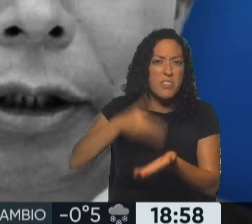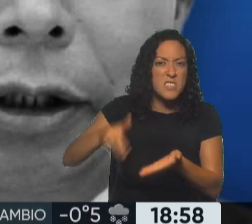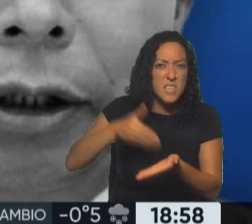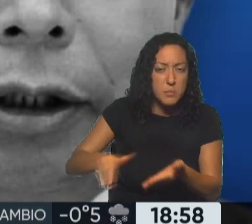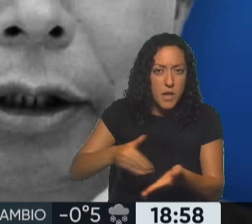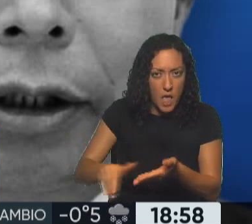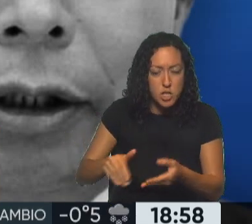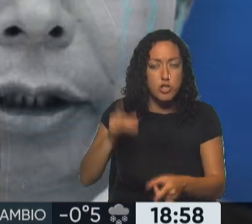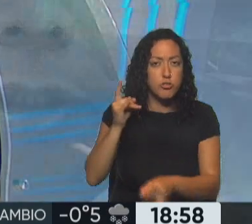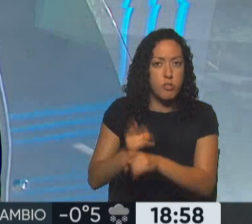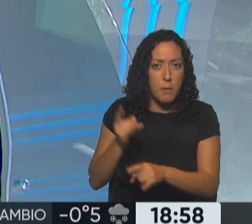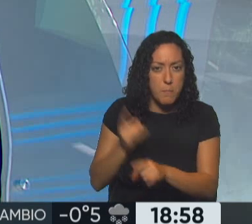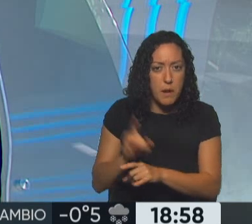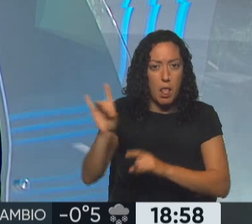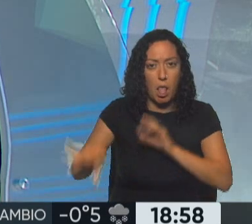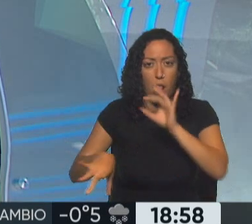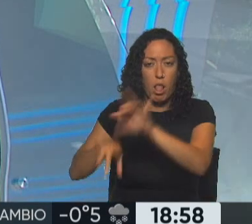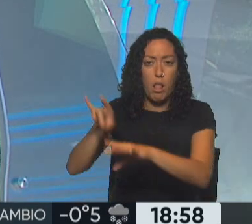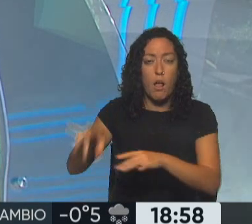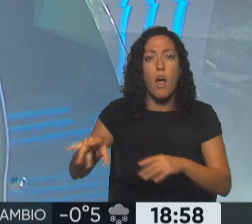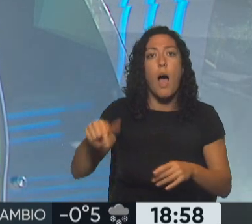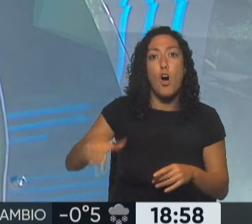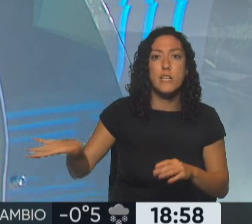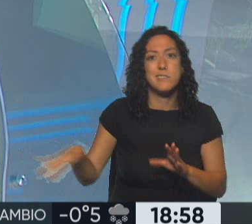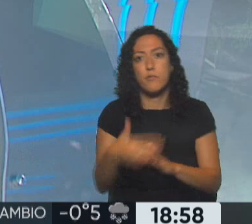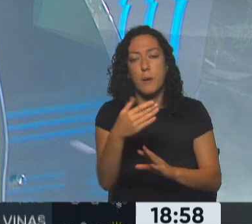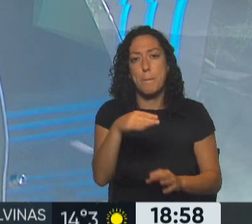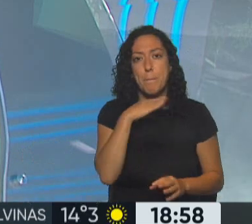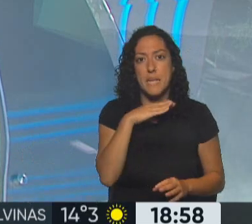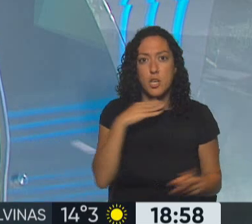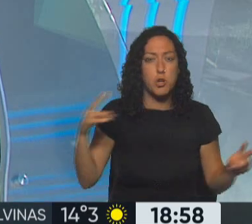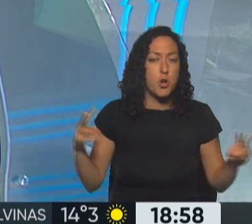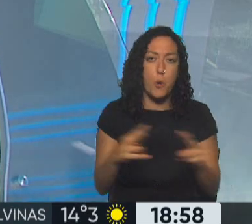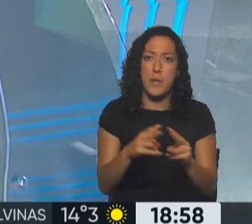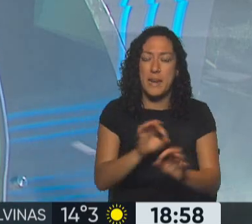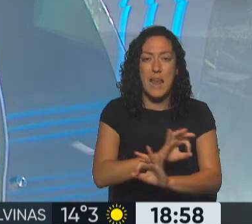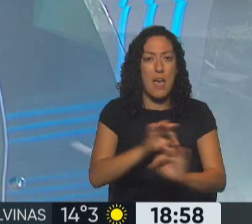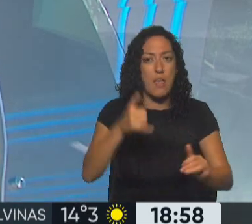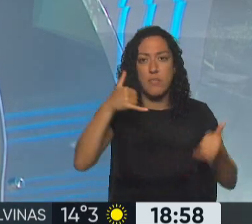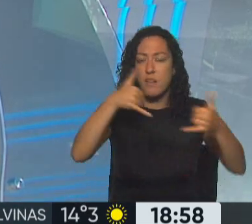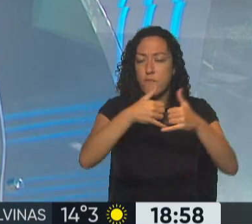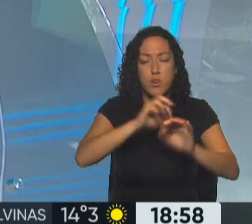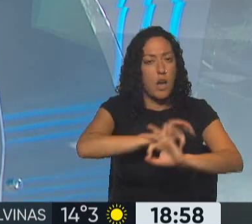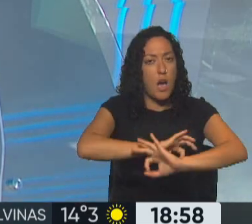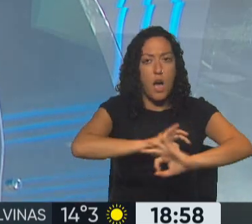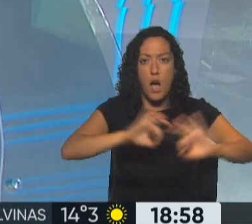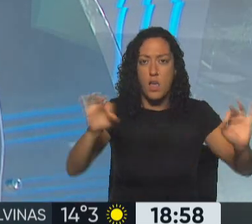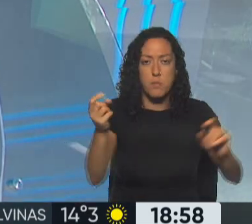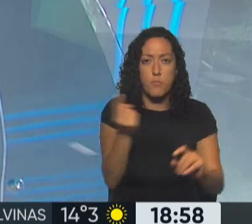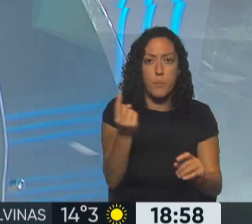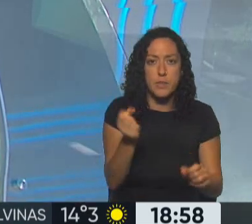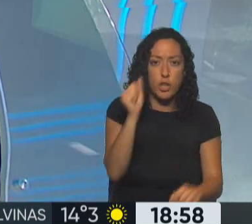su esposa, que en este momento está exiliada en México y que contó que no la ve, ni siquiera habla por teléfono desde que